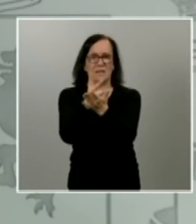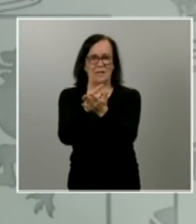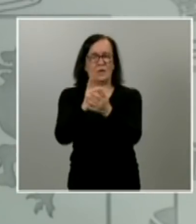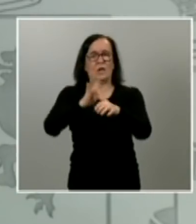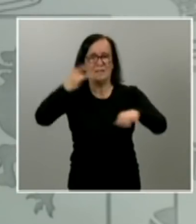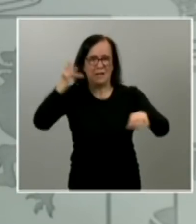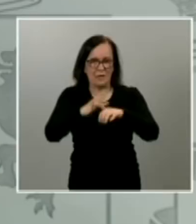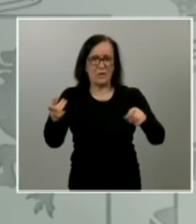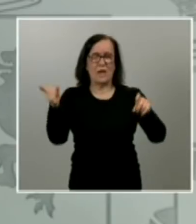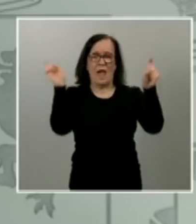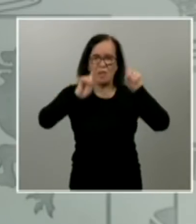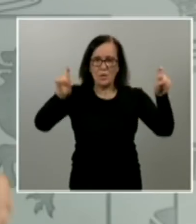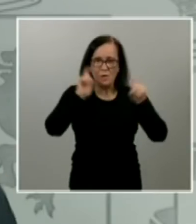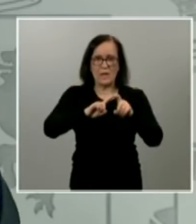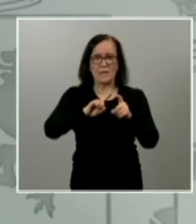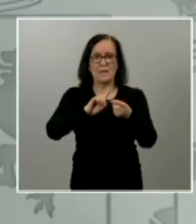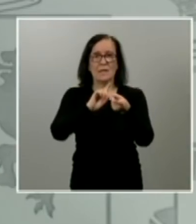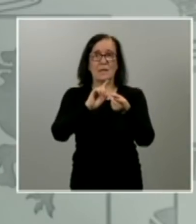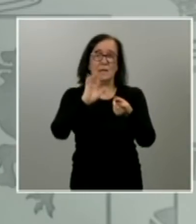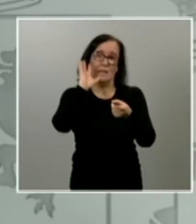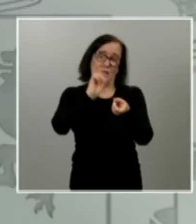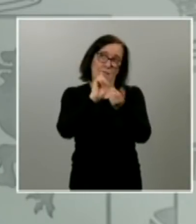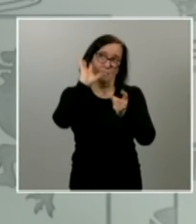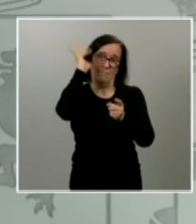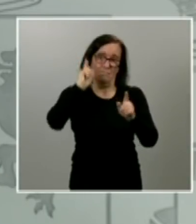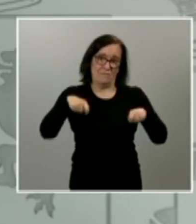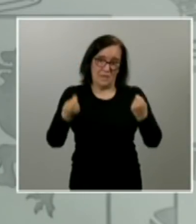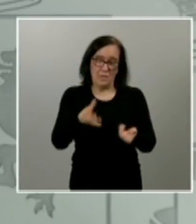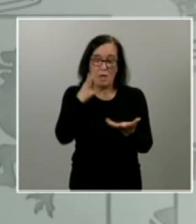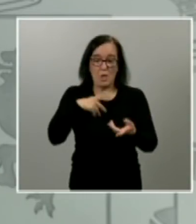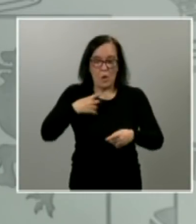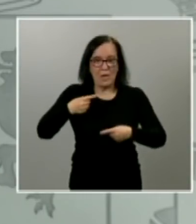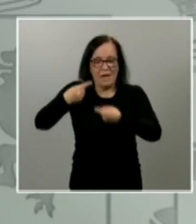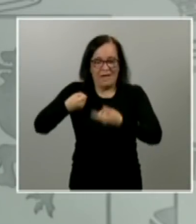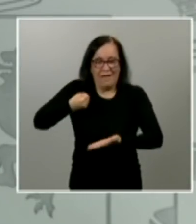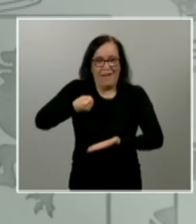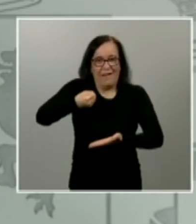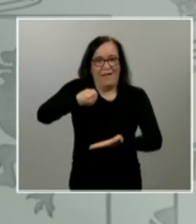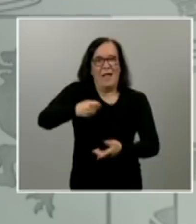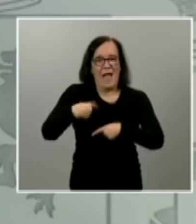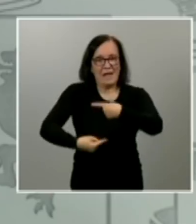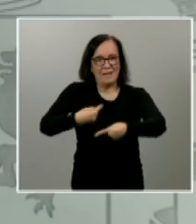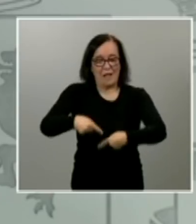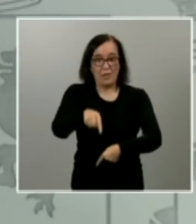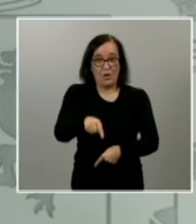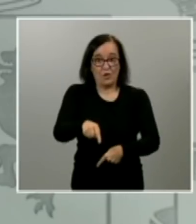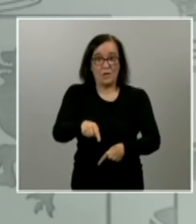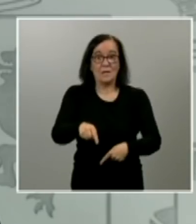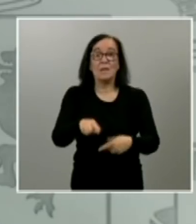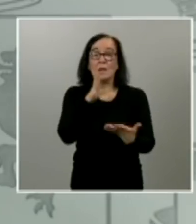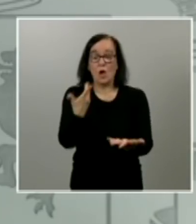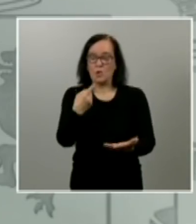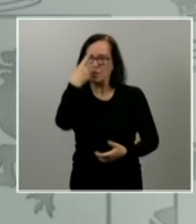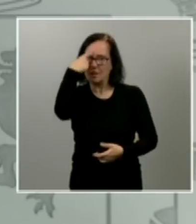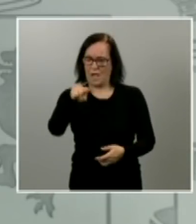la educación y el cambio climático que serán los legados que podamos dejar a esas generaciones que hoy son conscientes